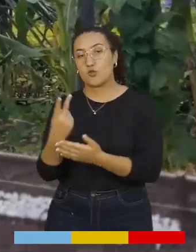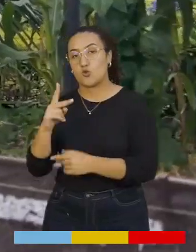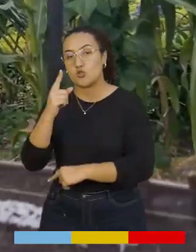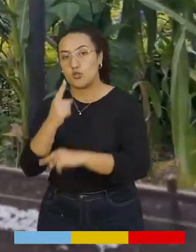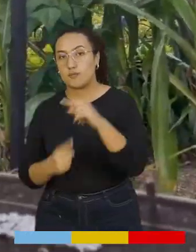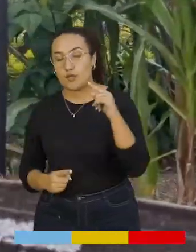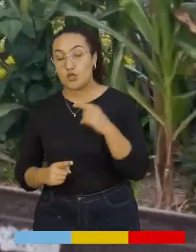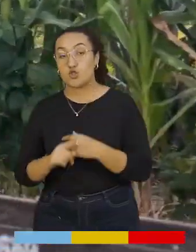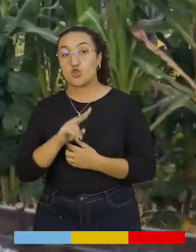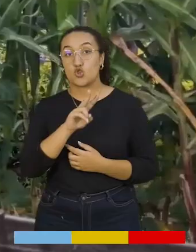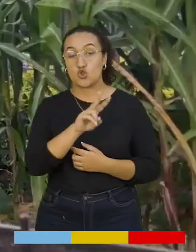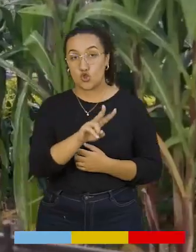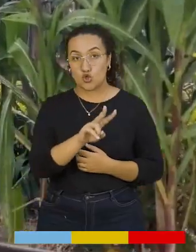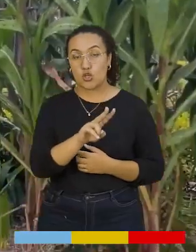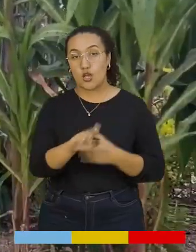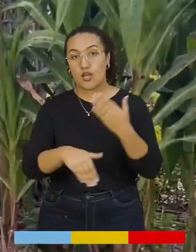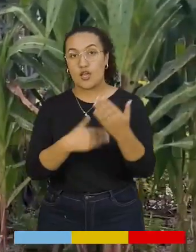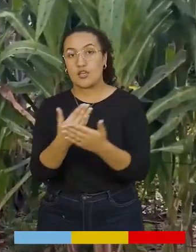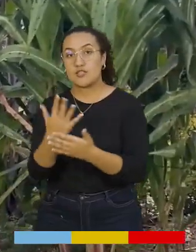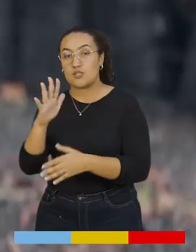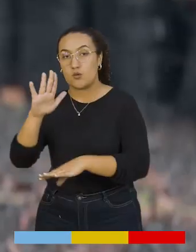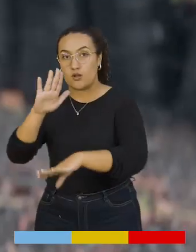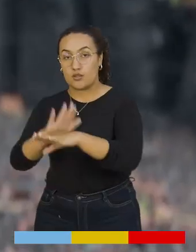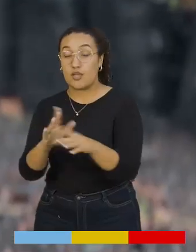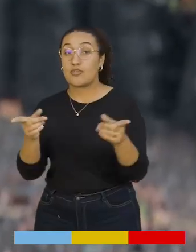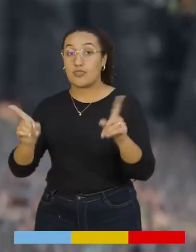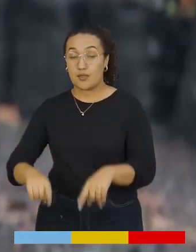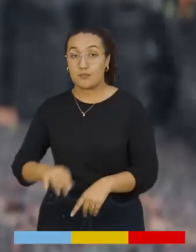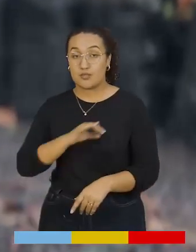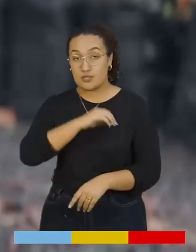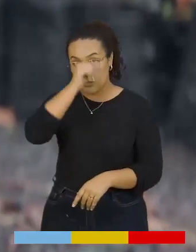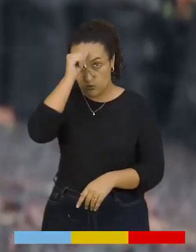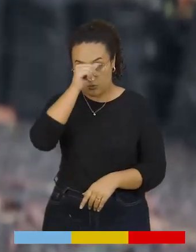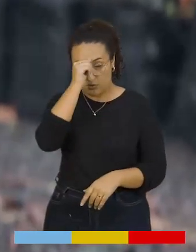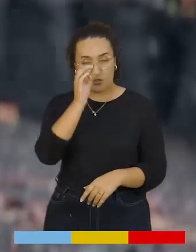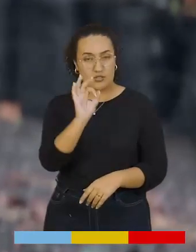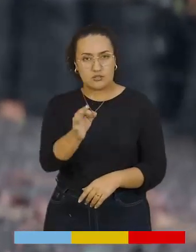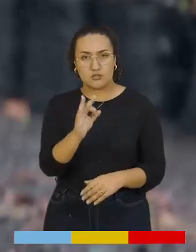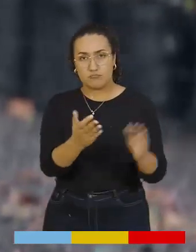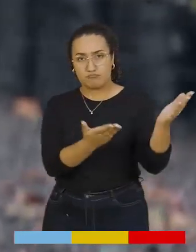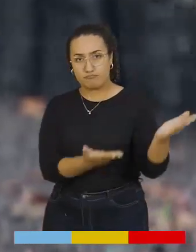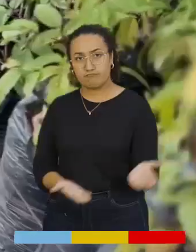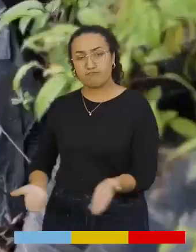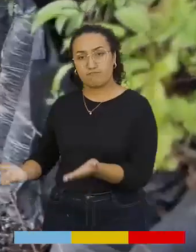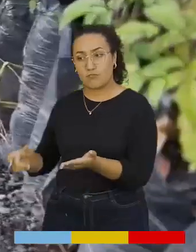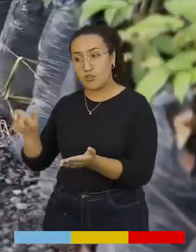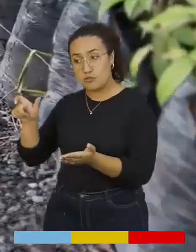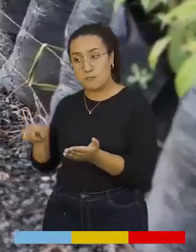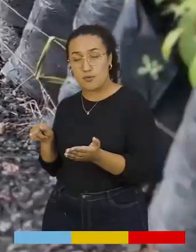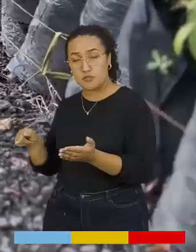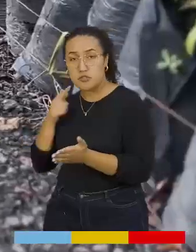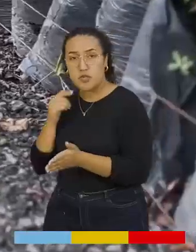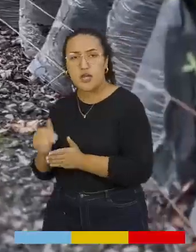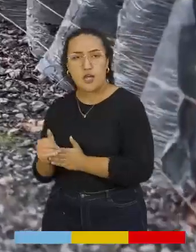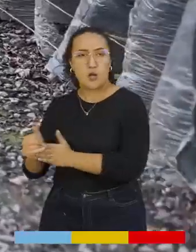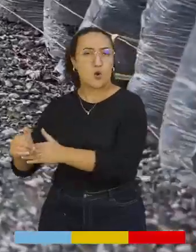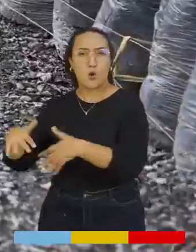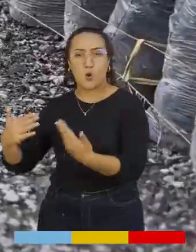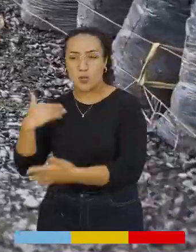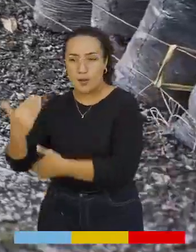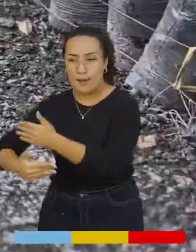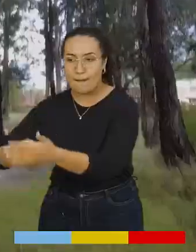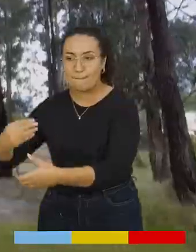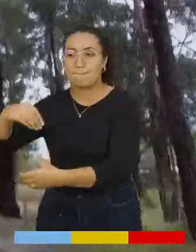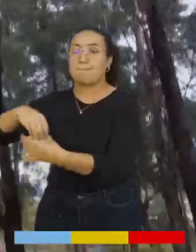a 12 y media y de 2 a 5 de la tarde y también está abierto los fines de semana. Siempre van a encontrar acá una persona que los puede